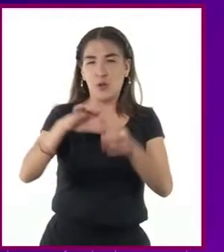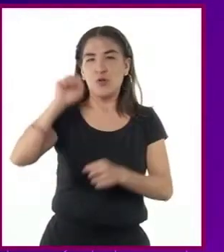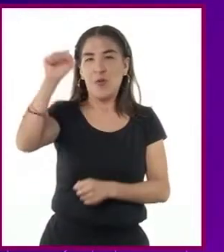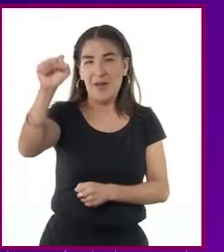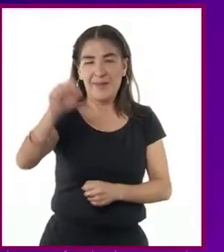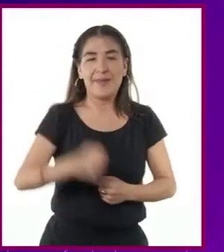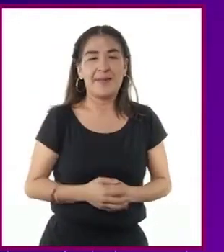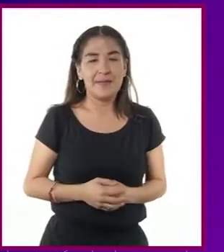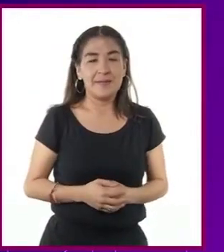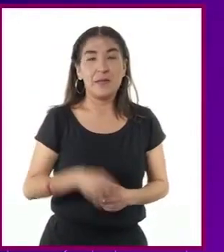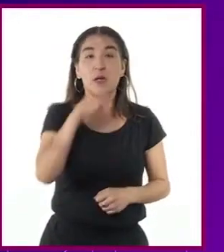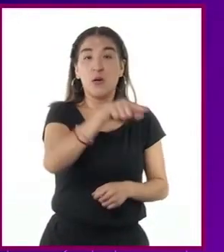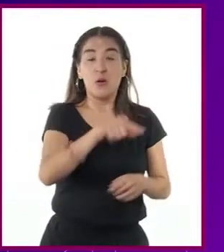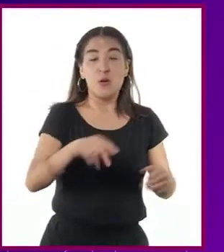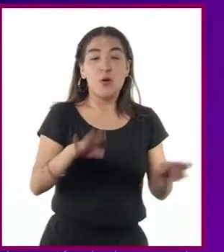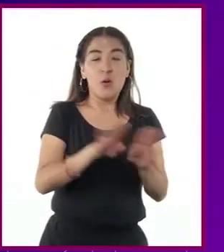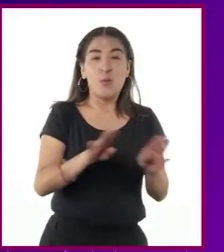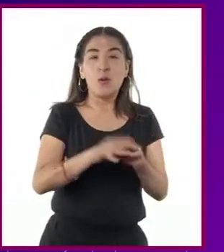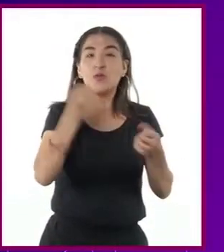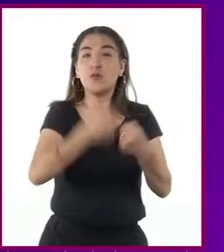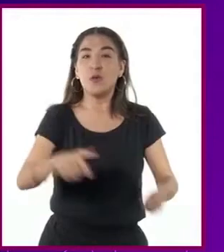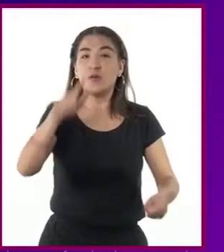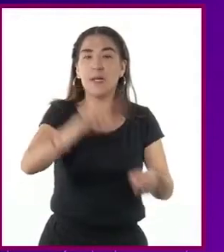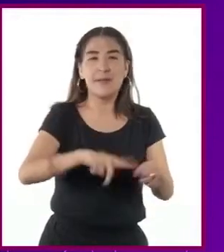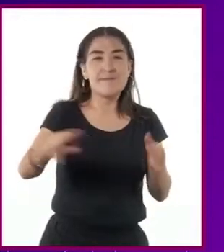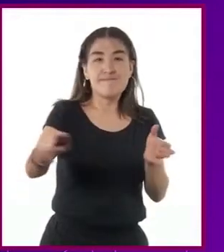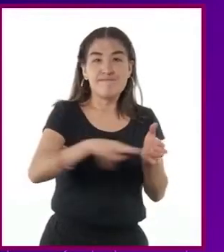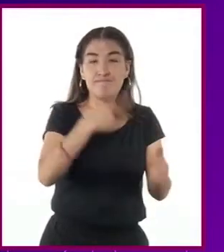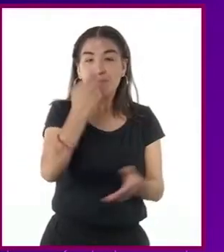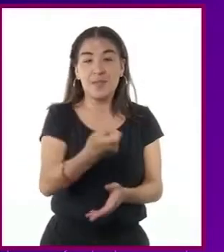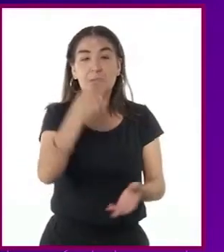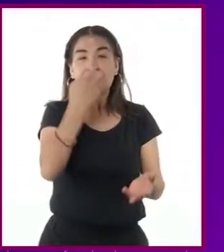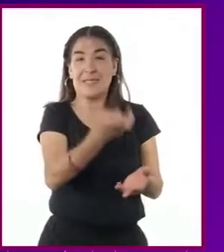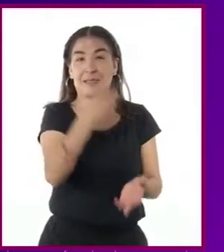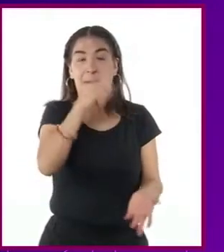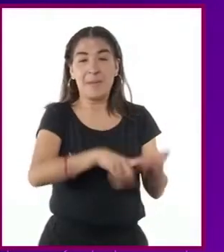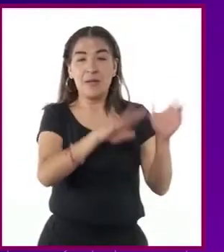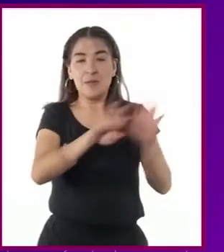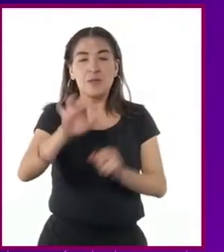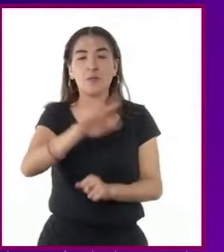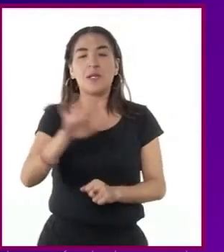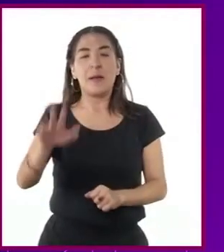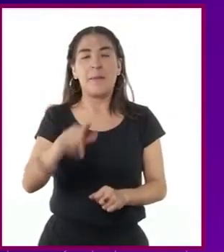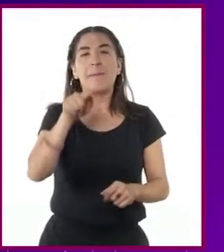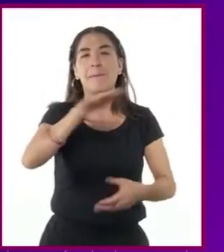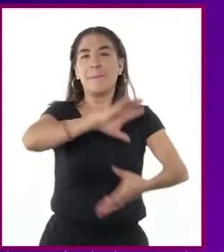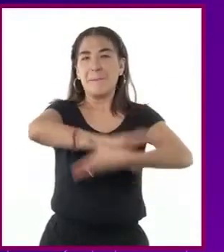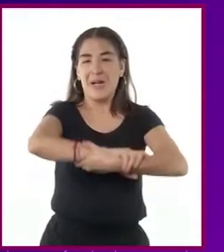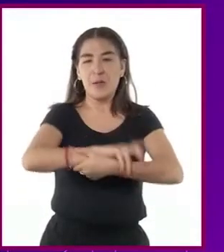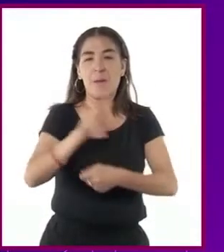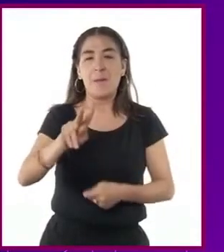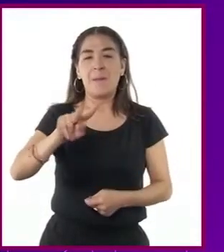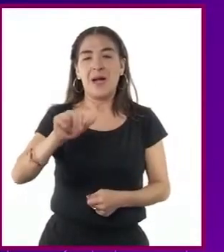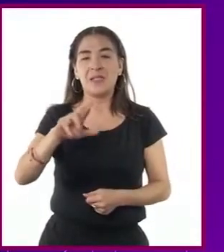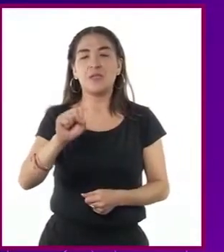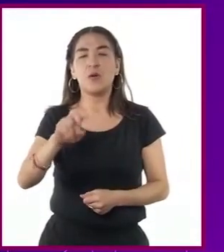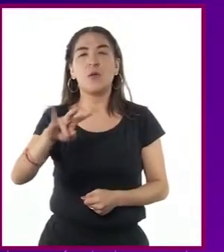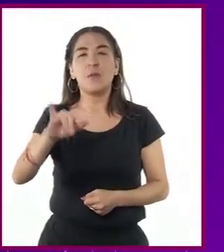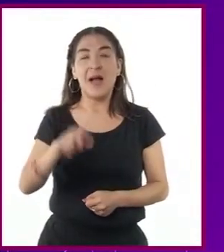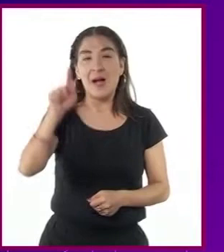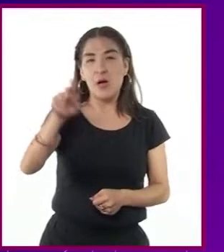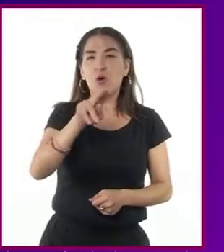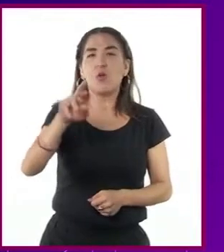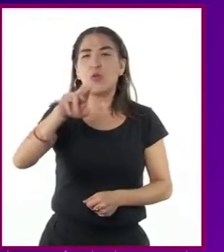socialista firmó en 1955 el Pacto de Varsovia entre la URSS y Europa del Este,